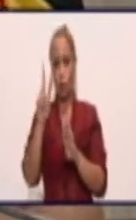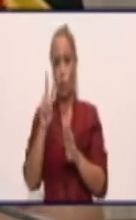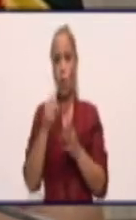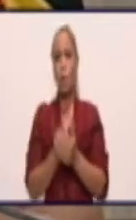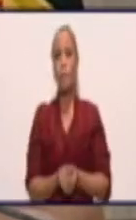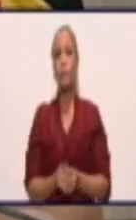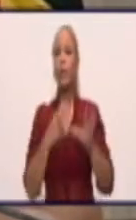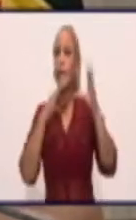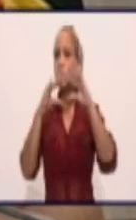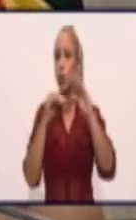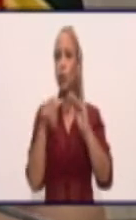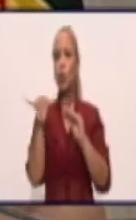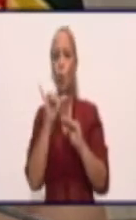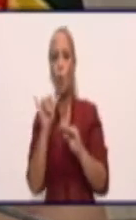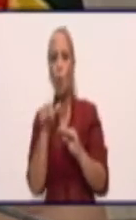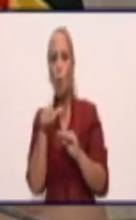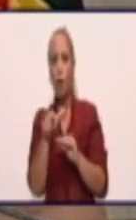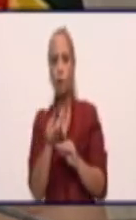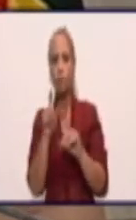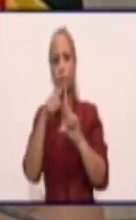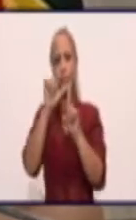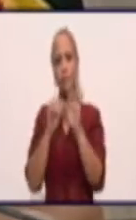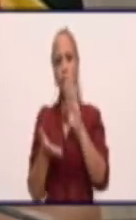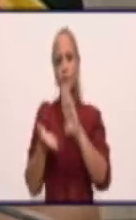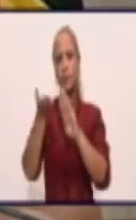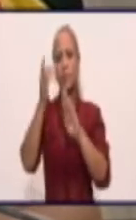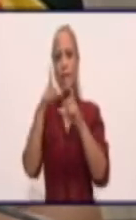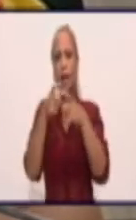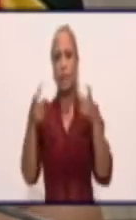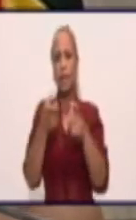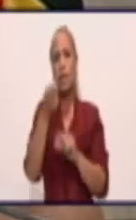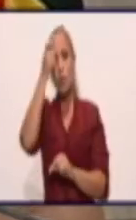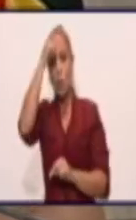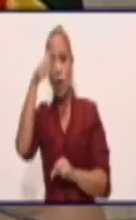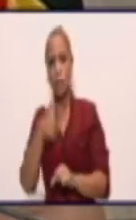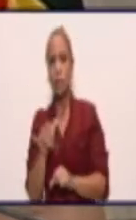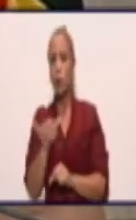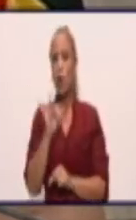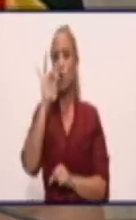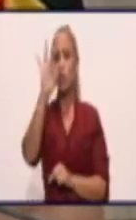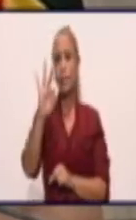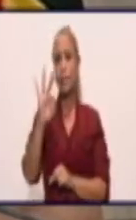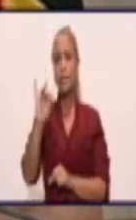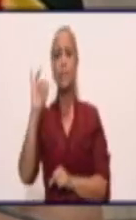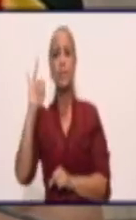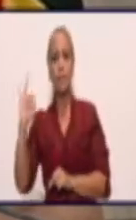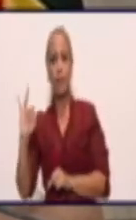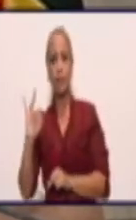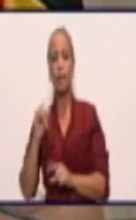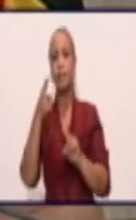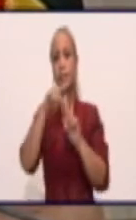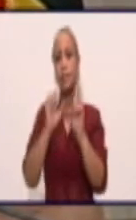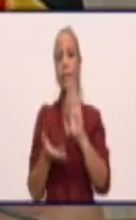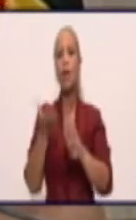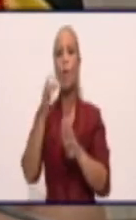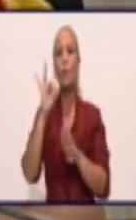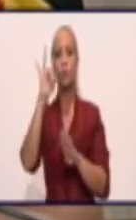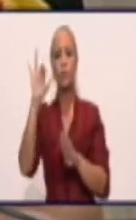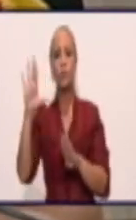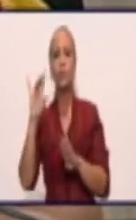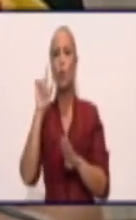últimos 15 días y 92,2 de tasa. Jiguaní con 87 casos y una tasa de 145,7.